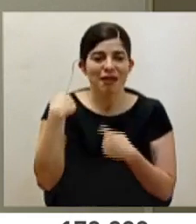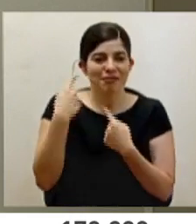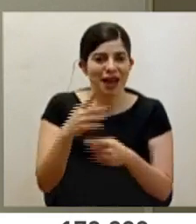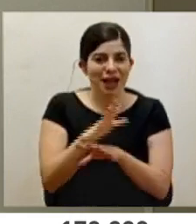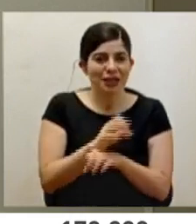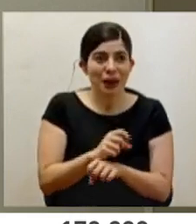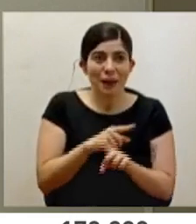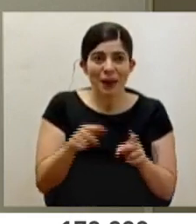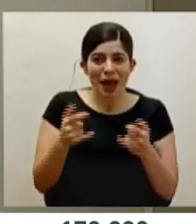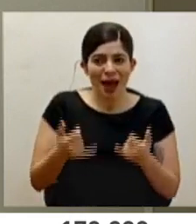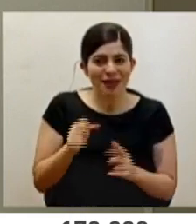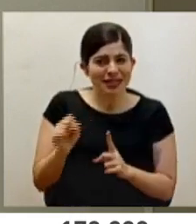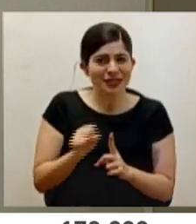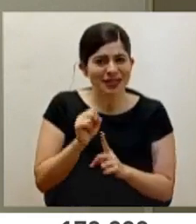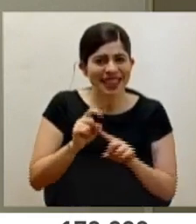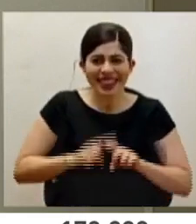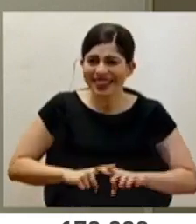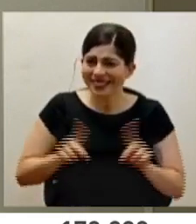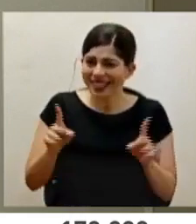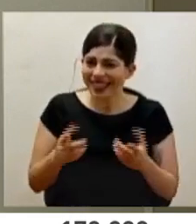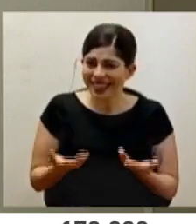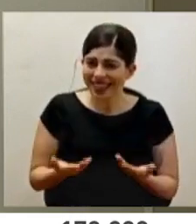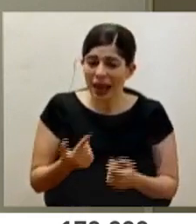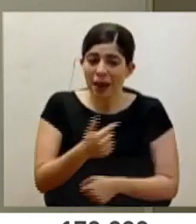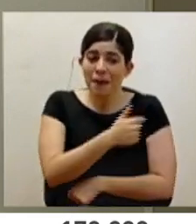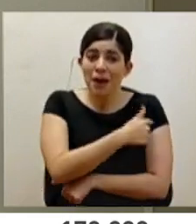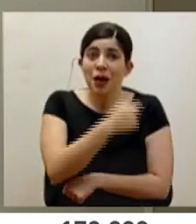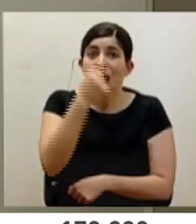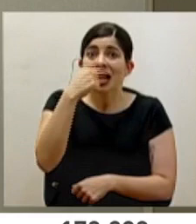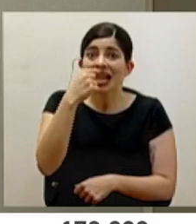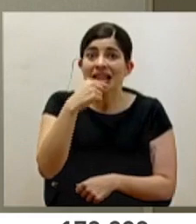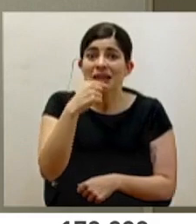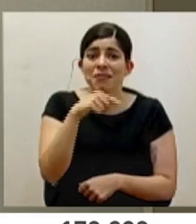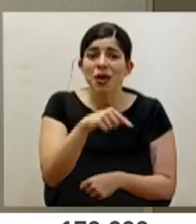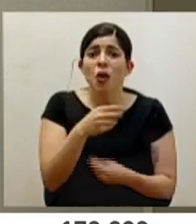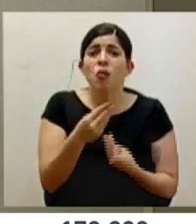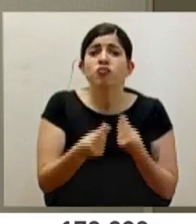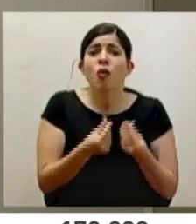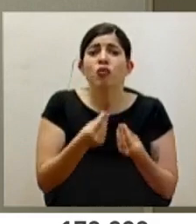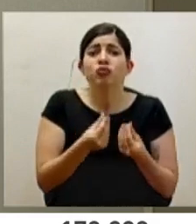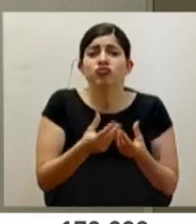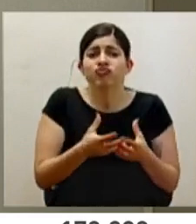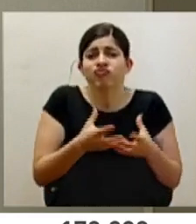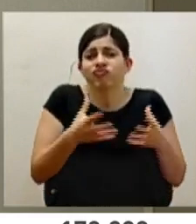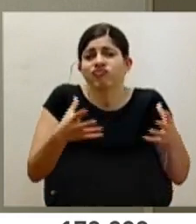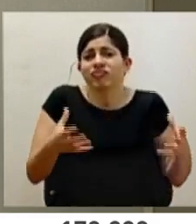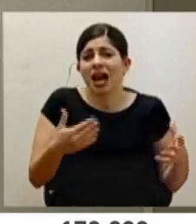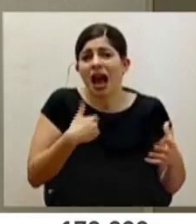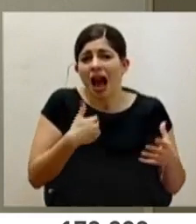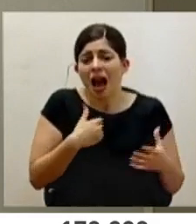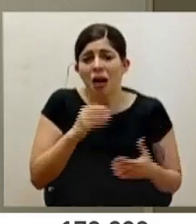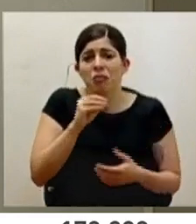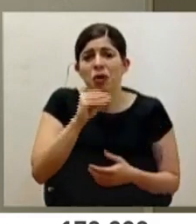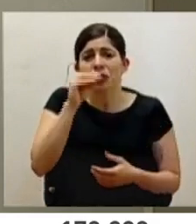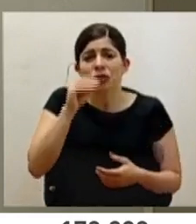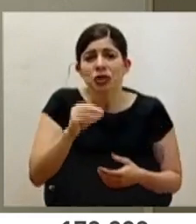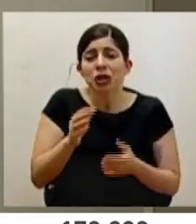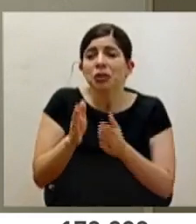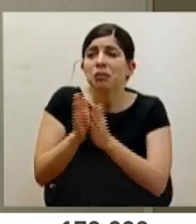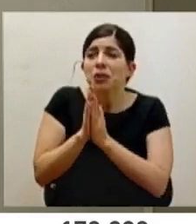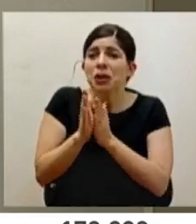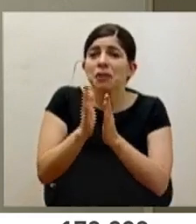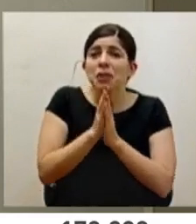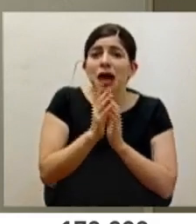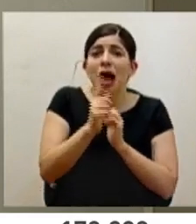Pero es un escenario muy diferente, donde la vacuna de influenza ya su capacidad de producción está completamente establecida, las cuotas que solicitan los